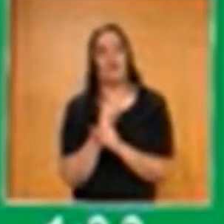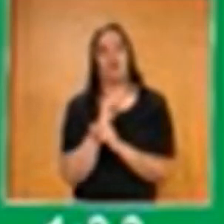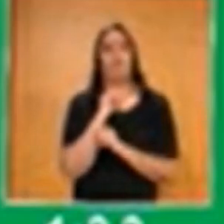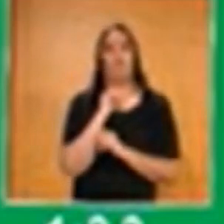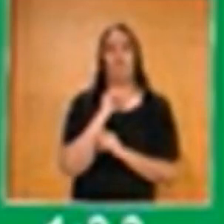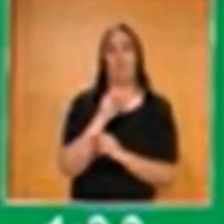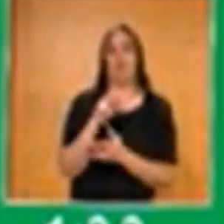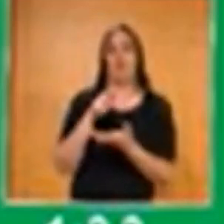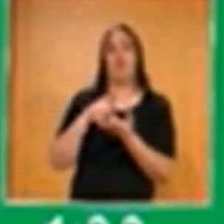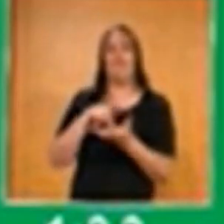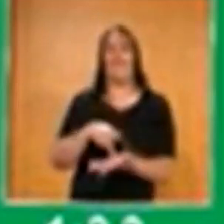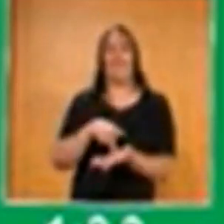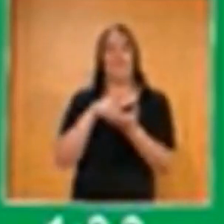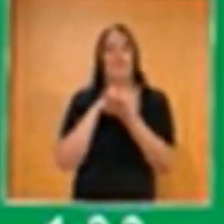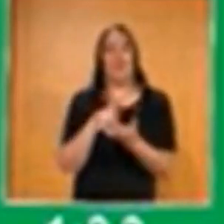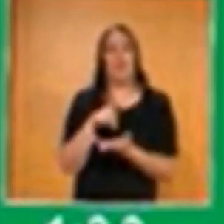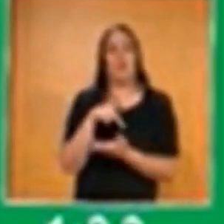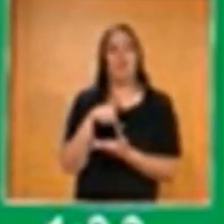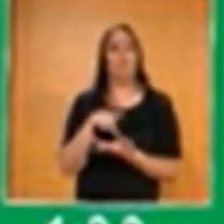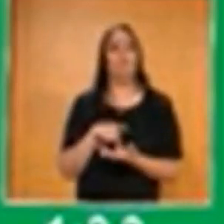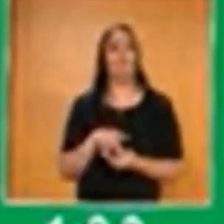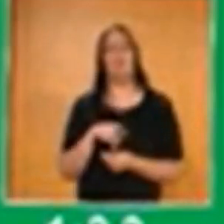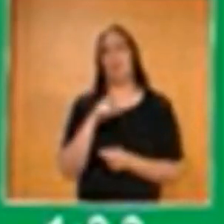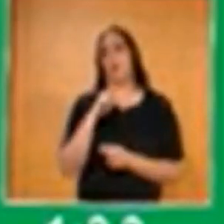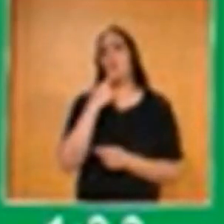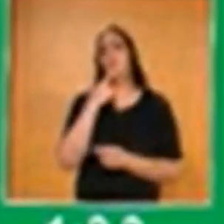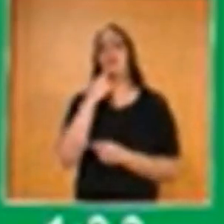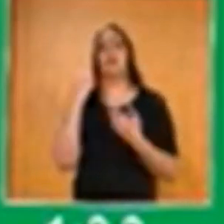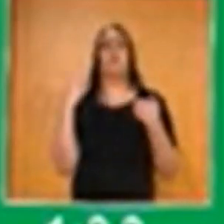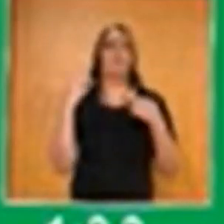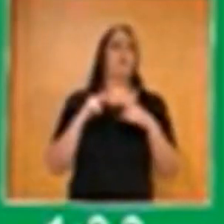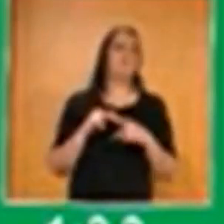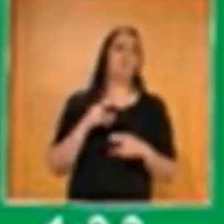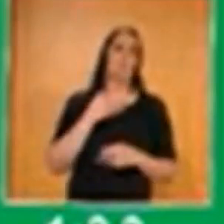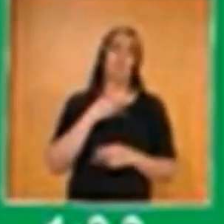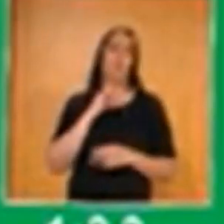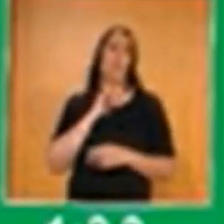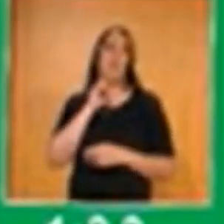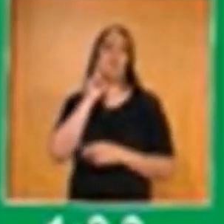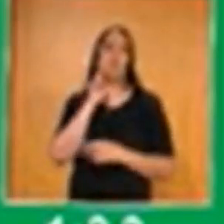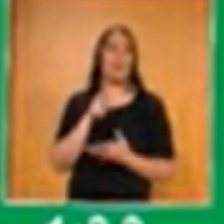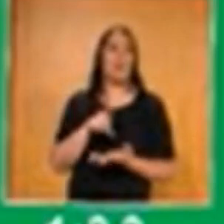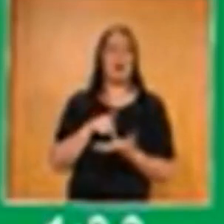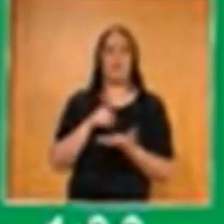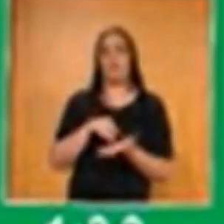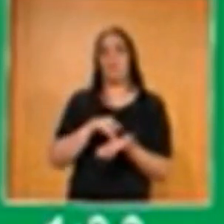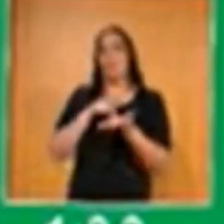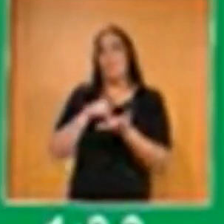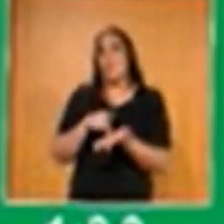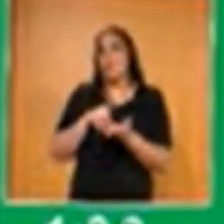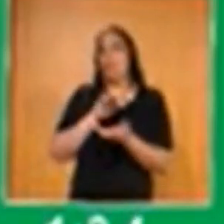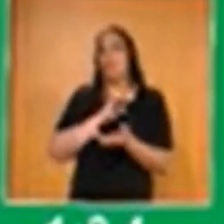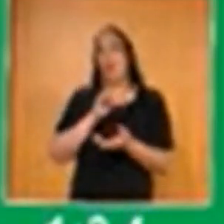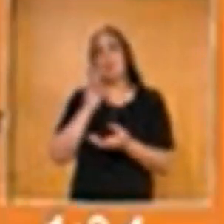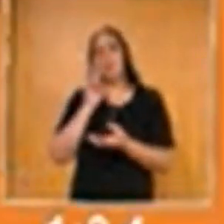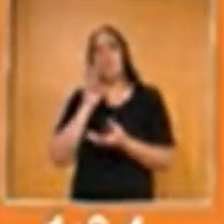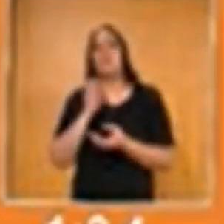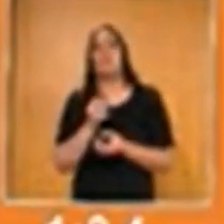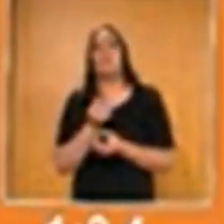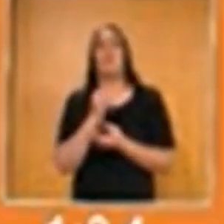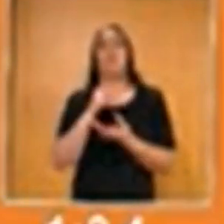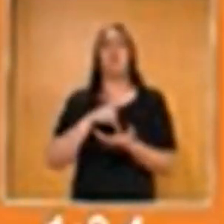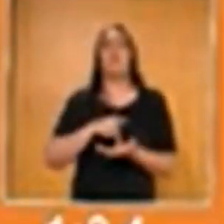kilogramo. Y ahí, como dijo la maestra, ahí está la báscula con la cual se mide la masa de un objeto. Muy bien.